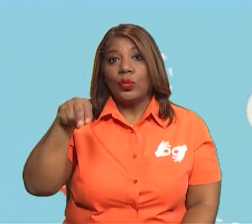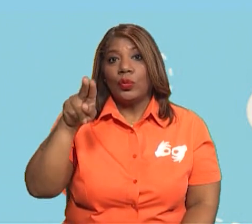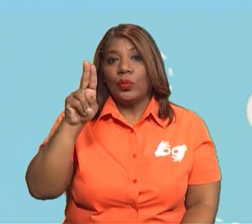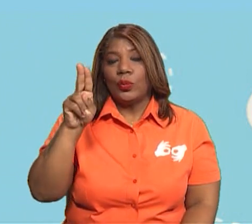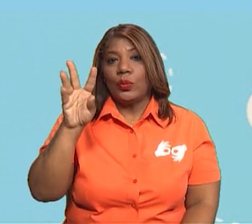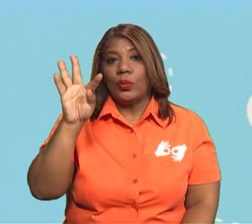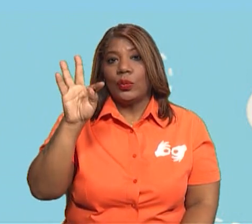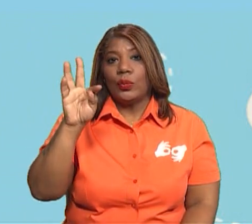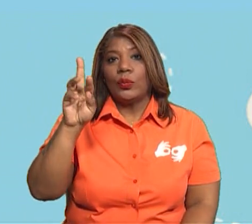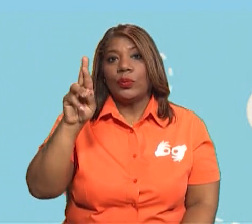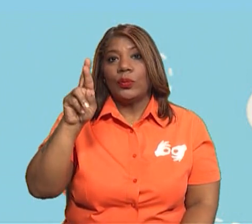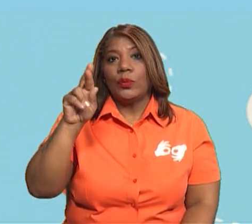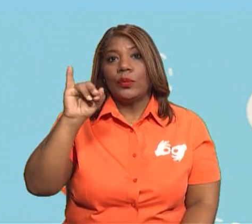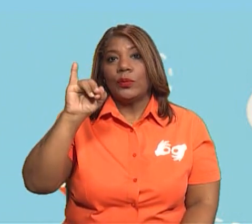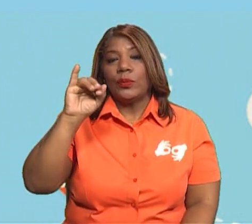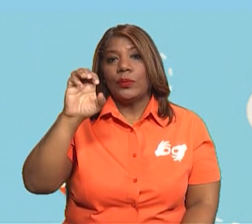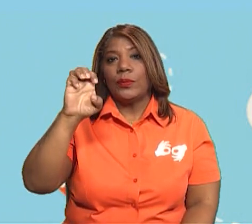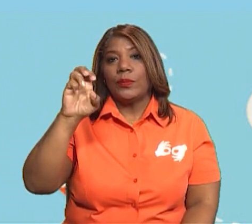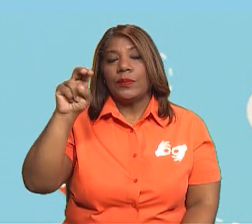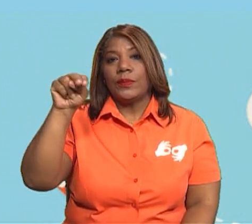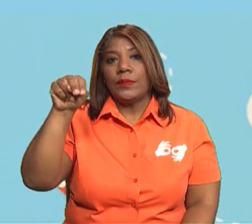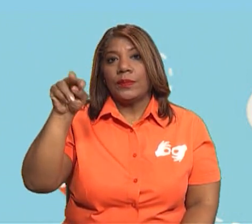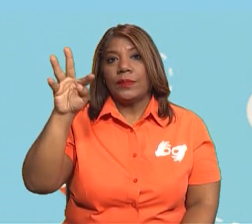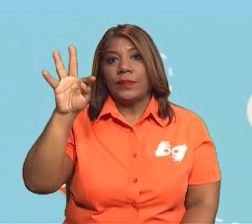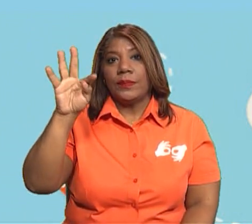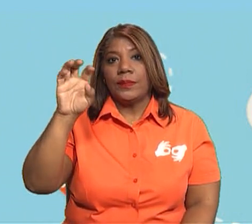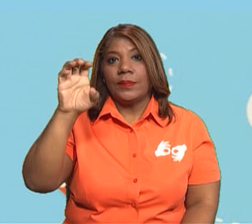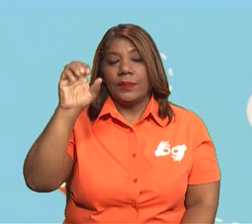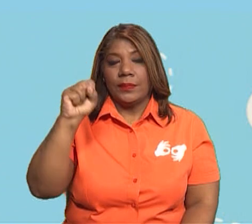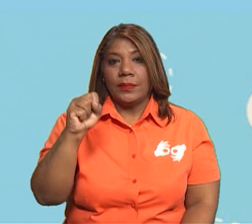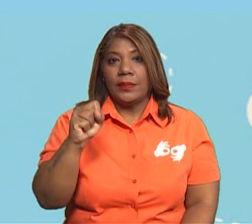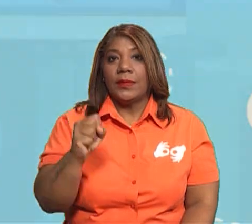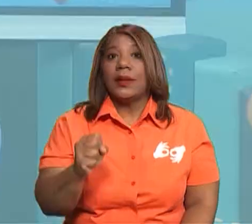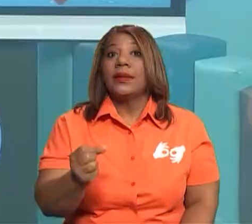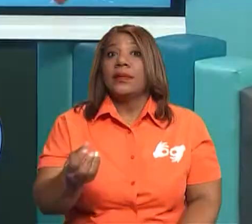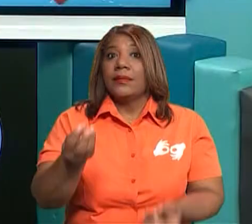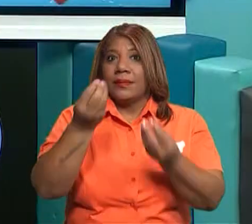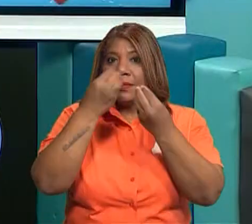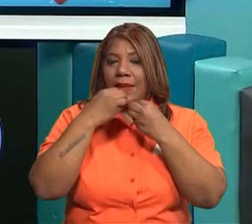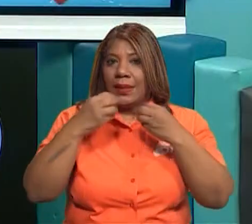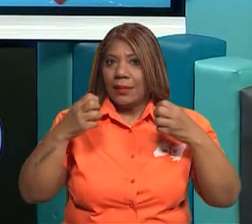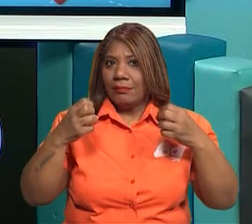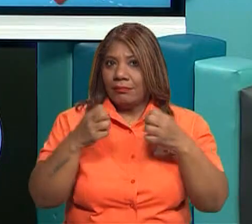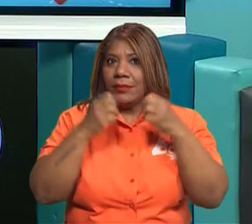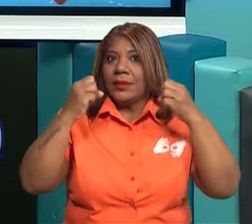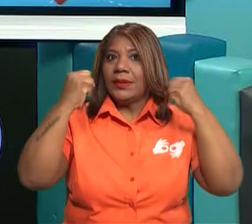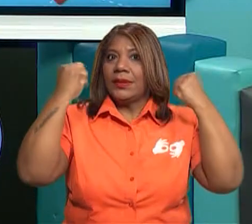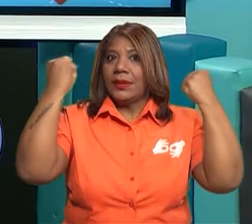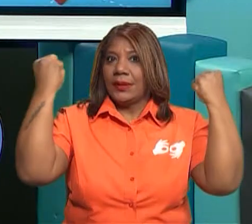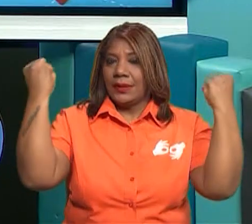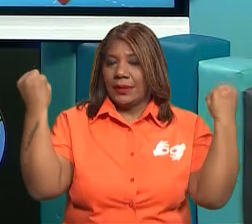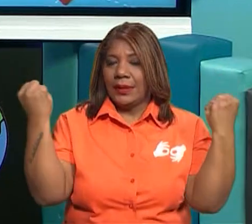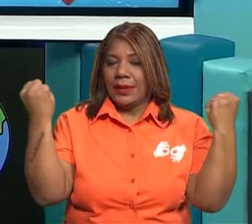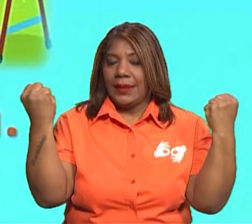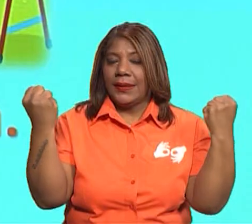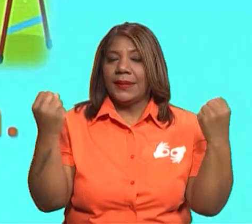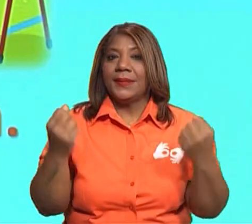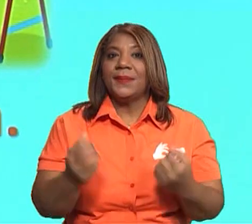energía. Nosotros hemos visto algo muy importante, ¿ya? Que es la energía